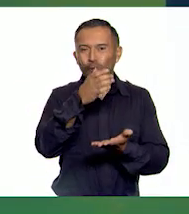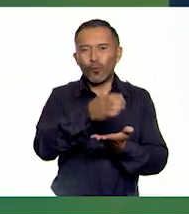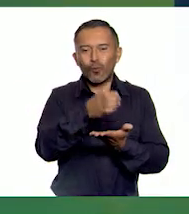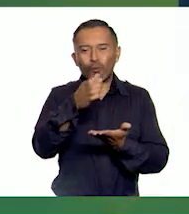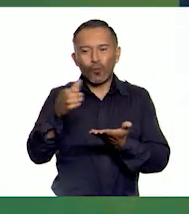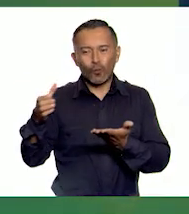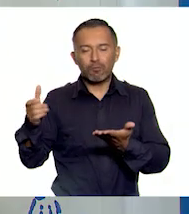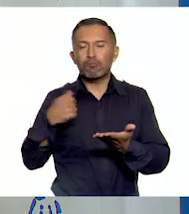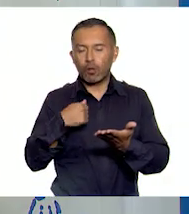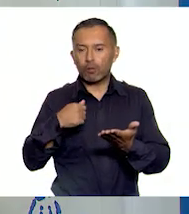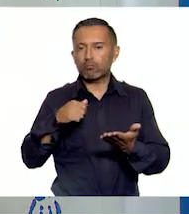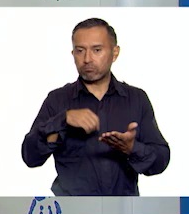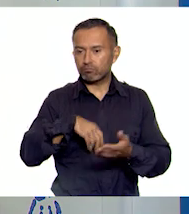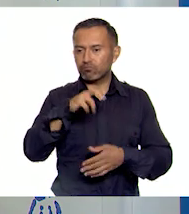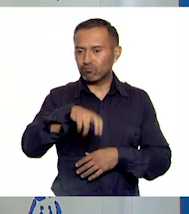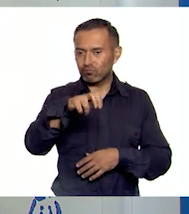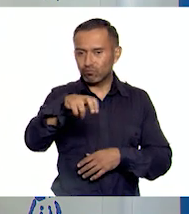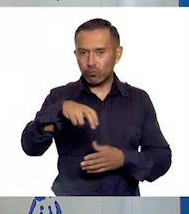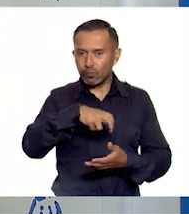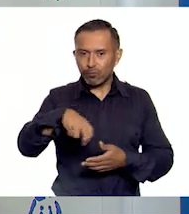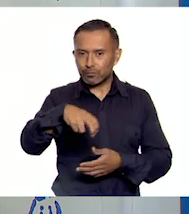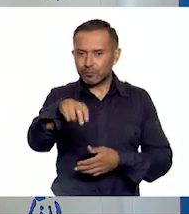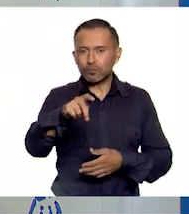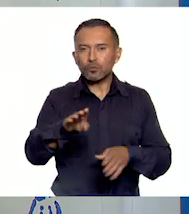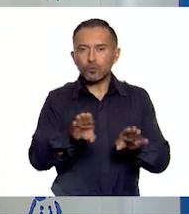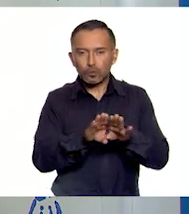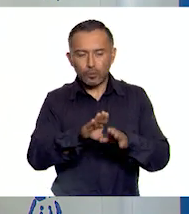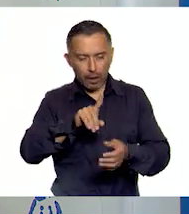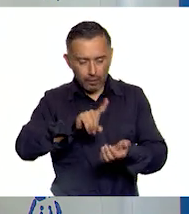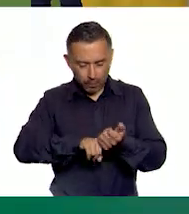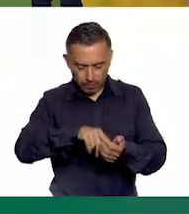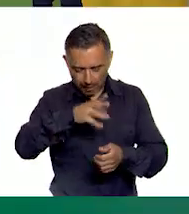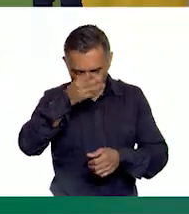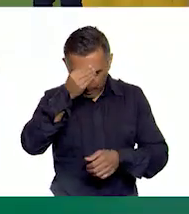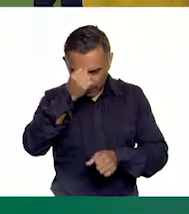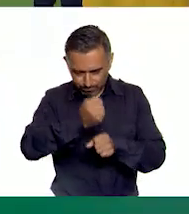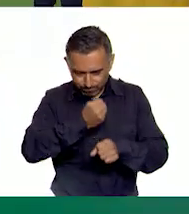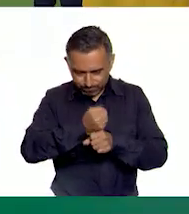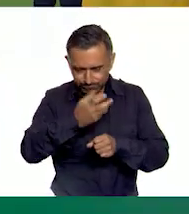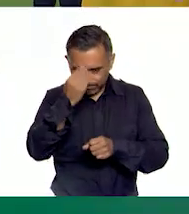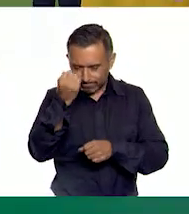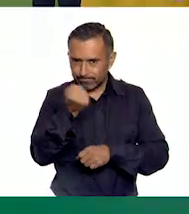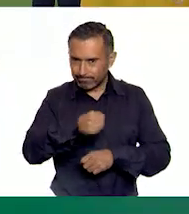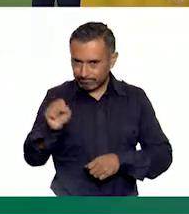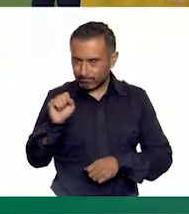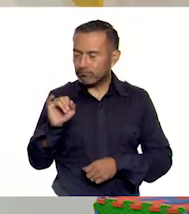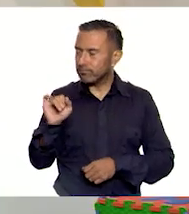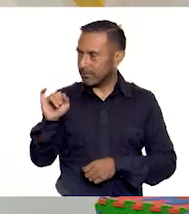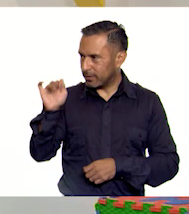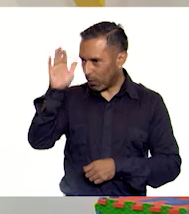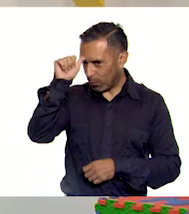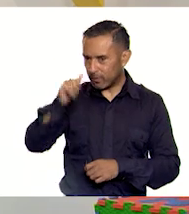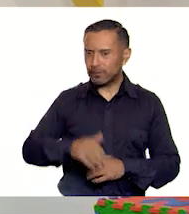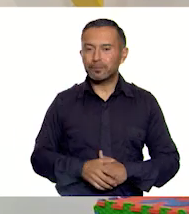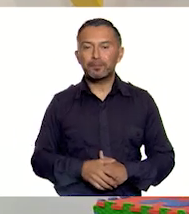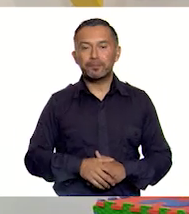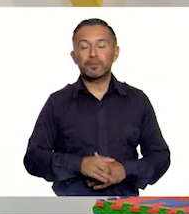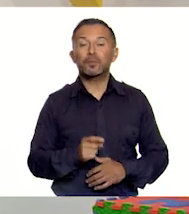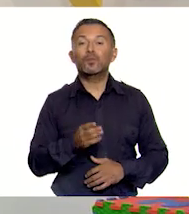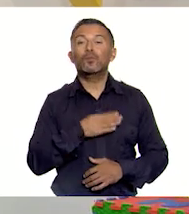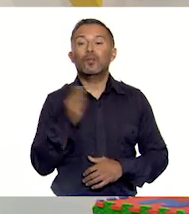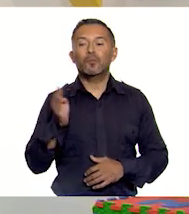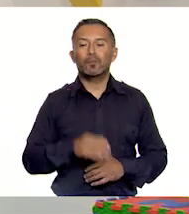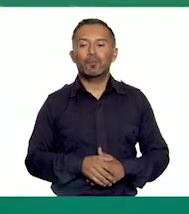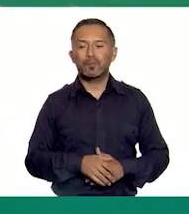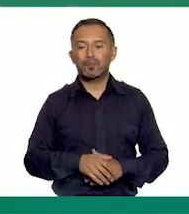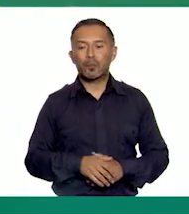poder hacer retos, como mencionas, que impliquen ciertas habilidades y destrezas. Me parece muy bien, estoy de acuerdo. ¿Qué vamos a hacer? Bueno, y se me ocurre